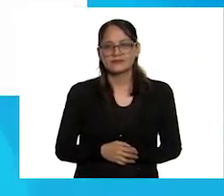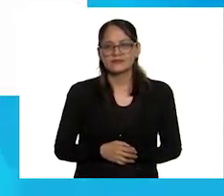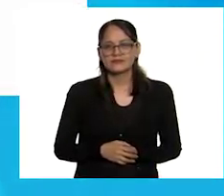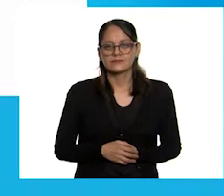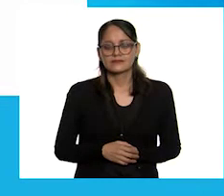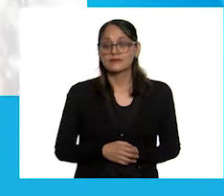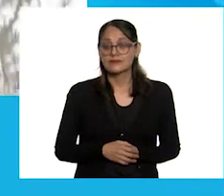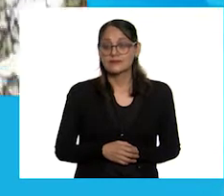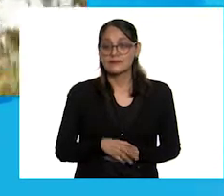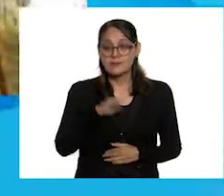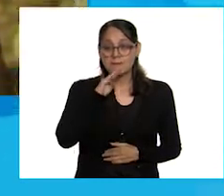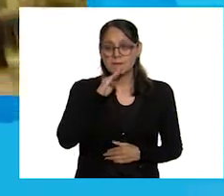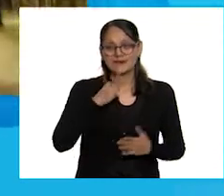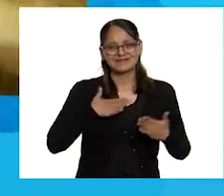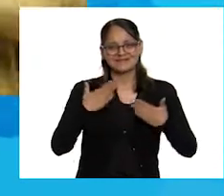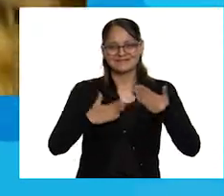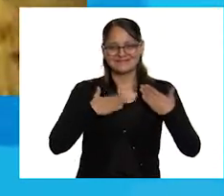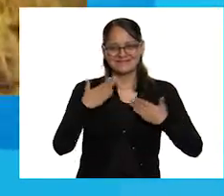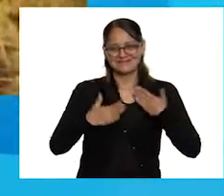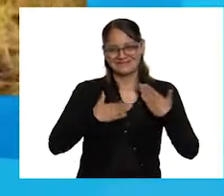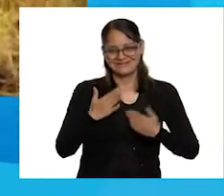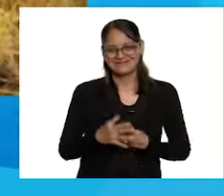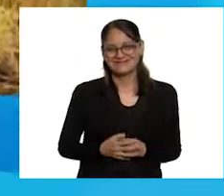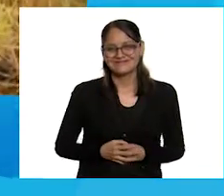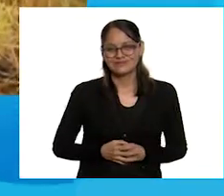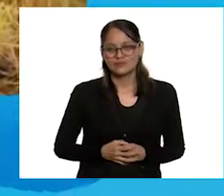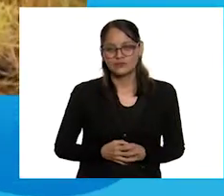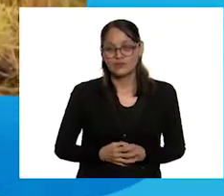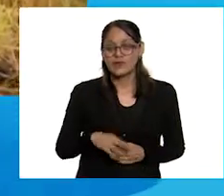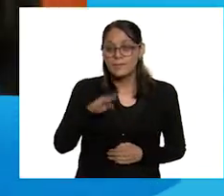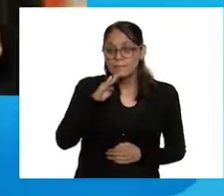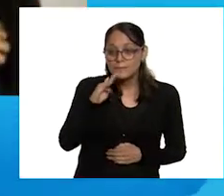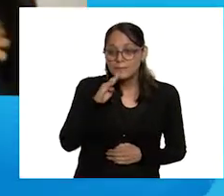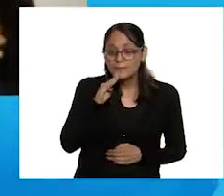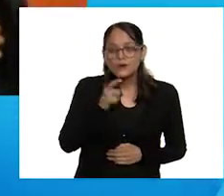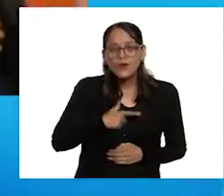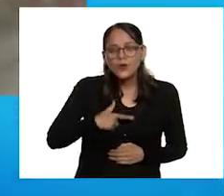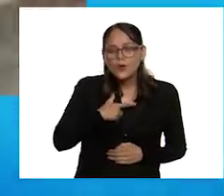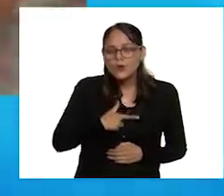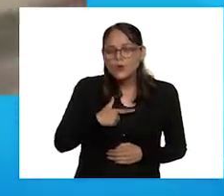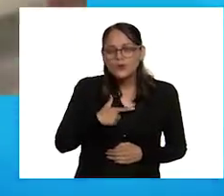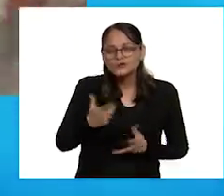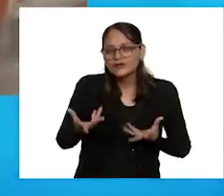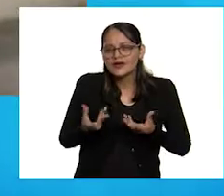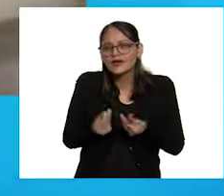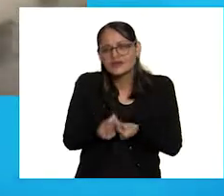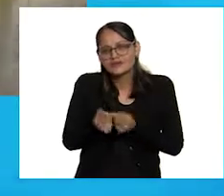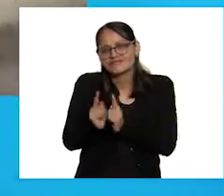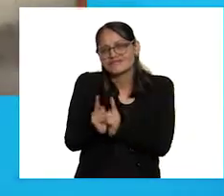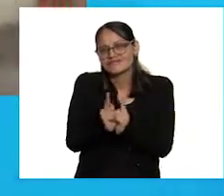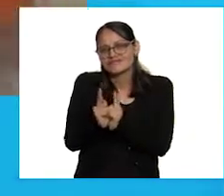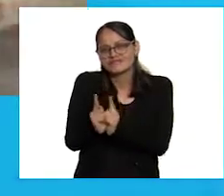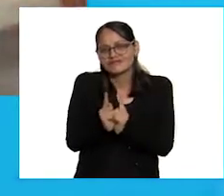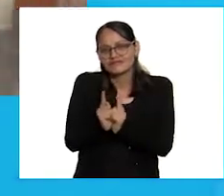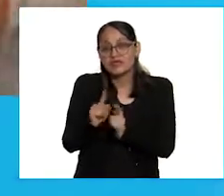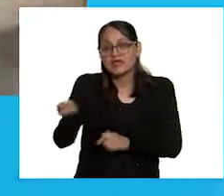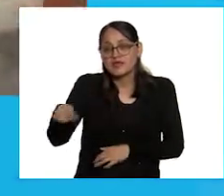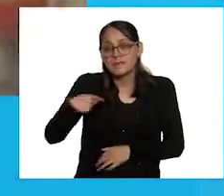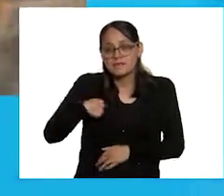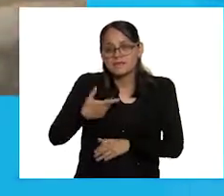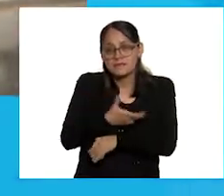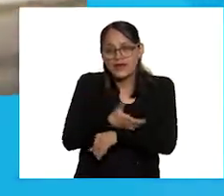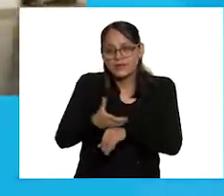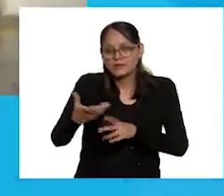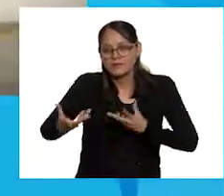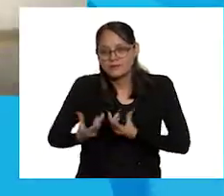Es muy divertida. Me gusta estar mucho con ella. Siempre la acompaño